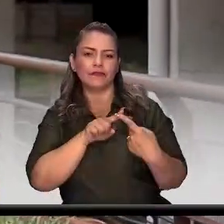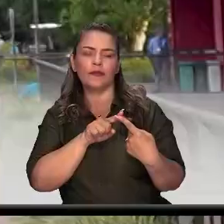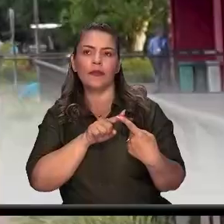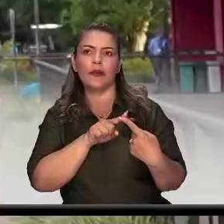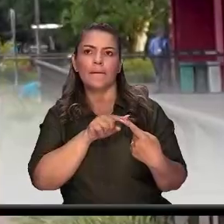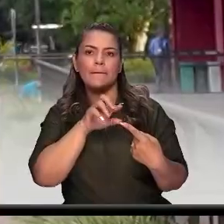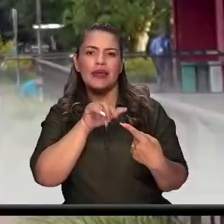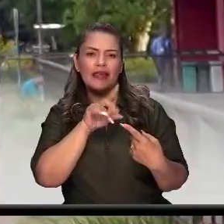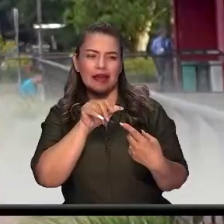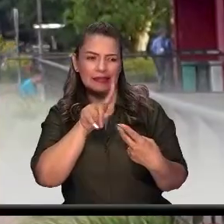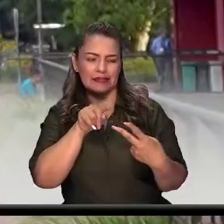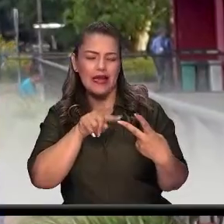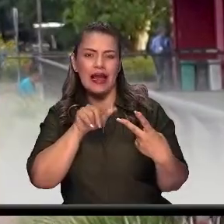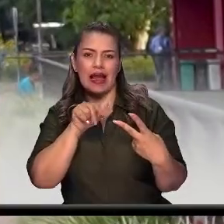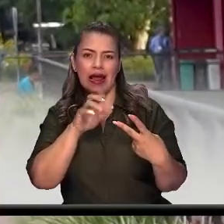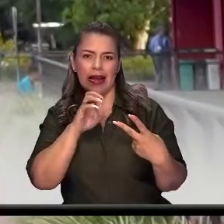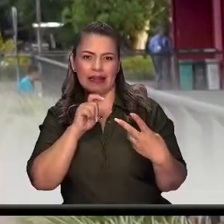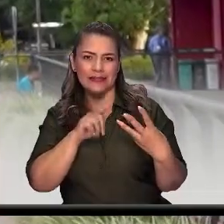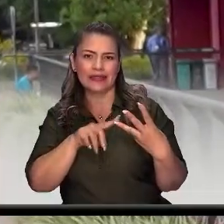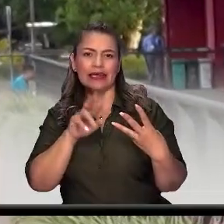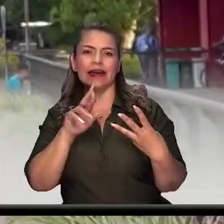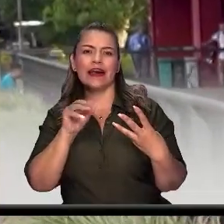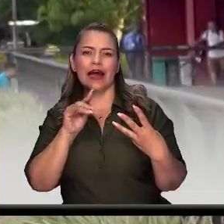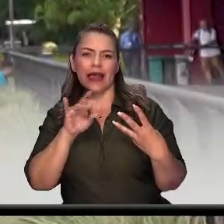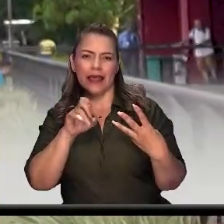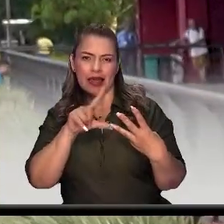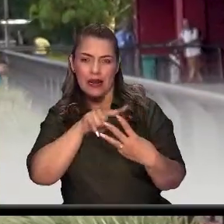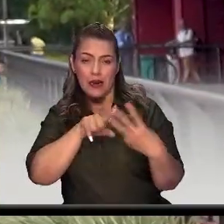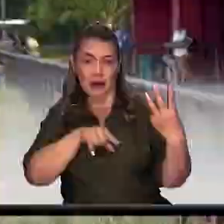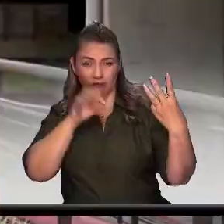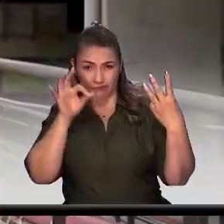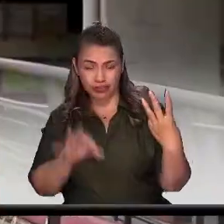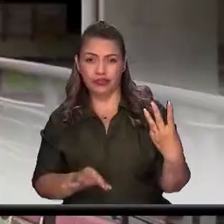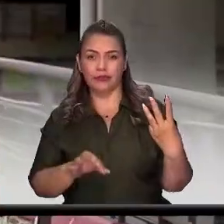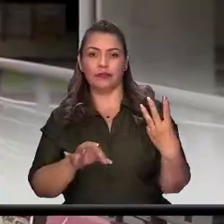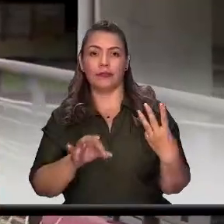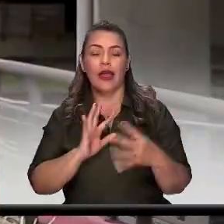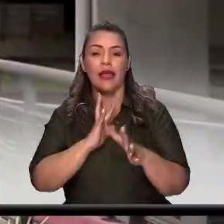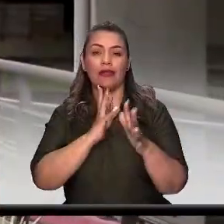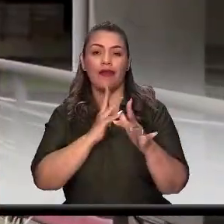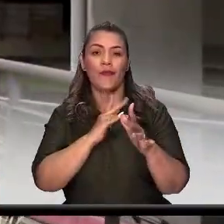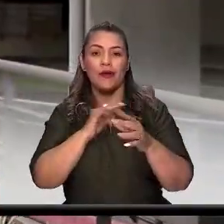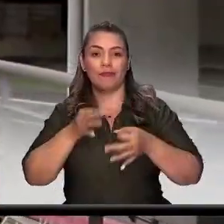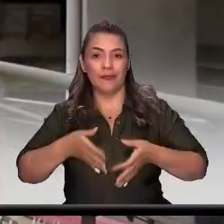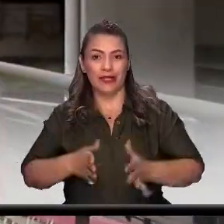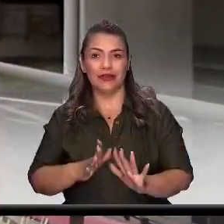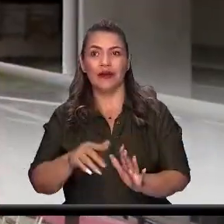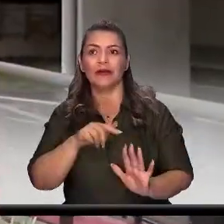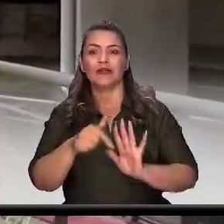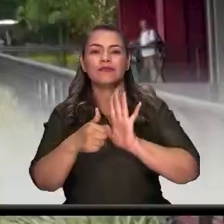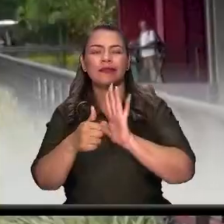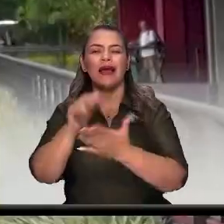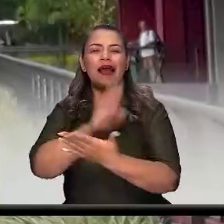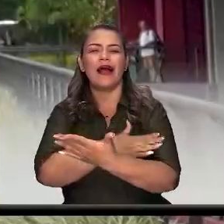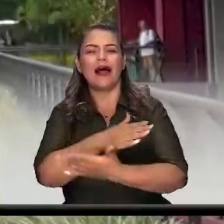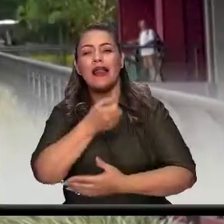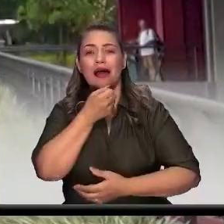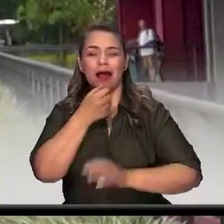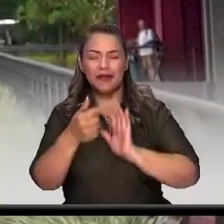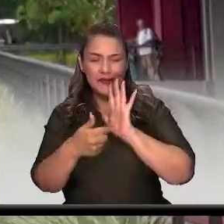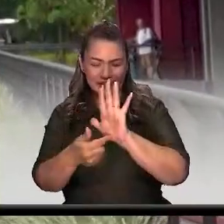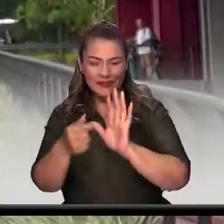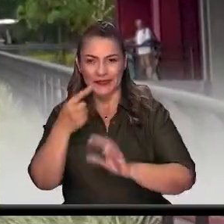Alex Caballero y Raquel Saldarriaga, artistas itagüiseños que son de teloneros en los grandes formatos de la ciudad.